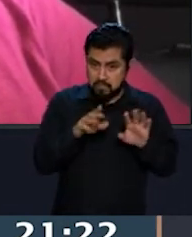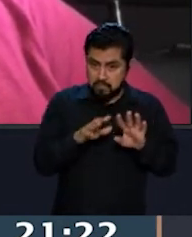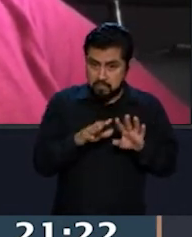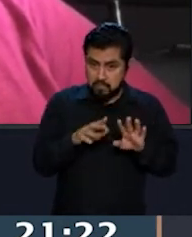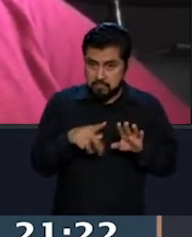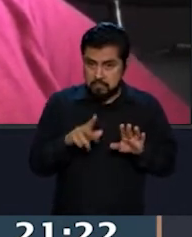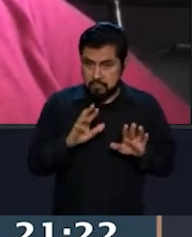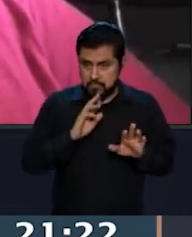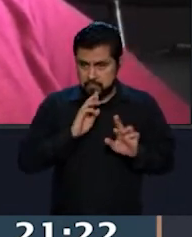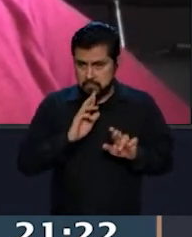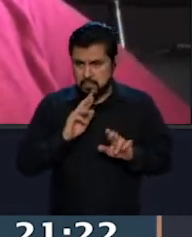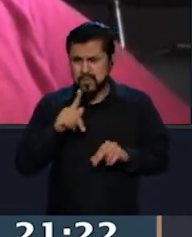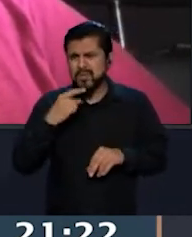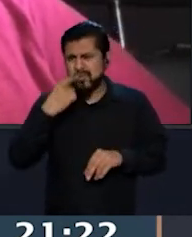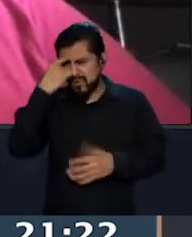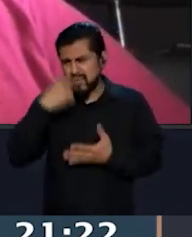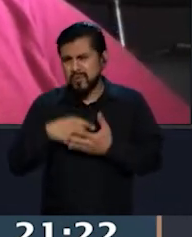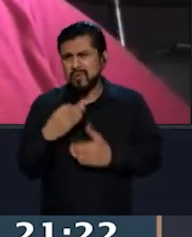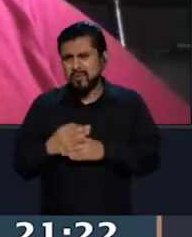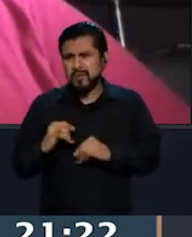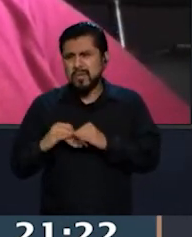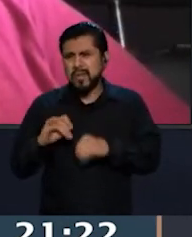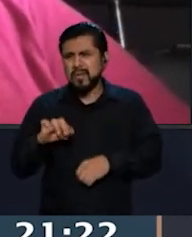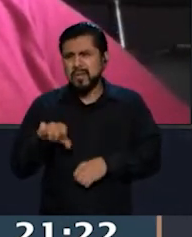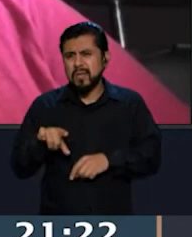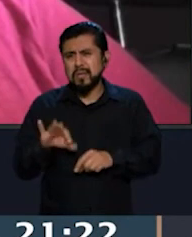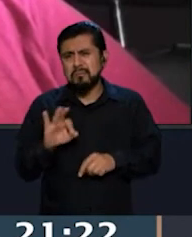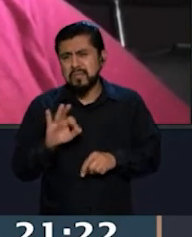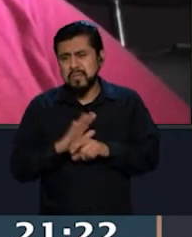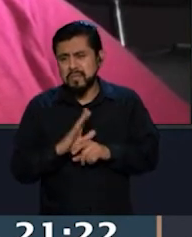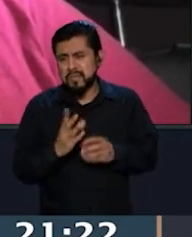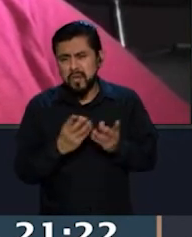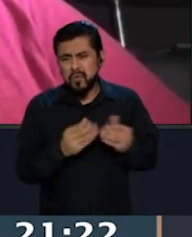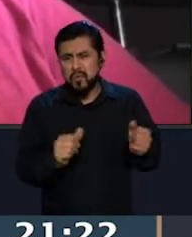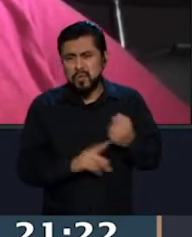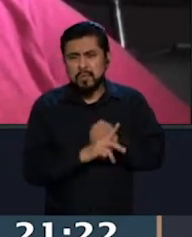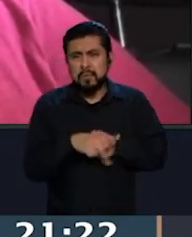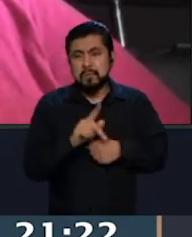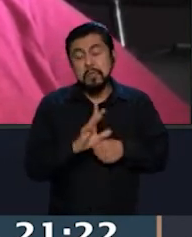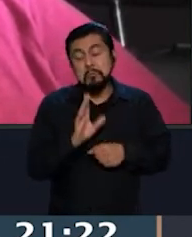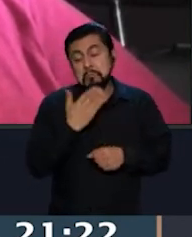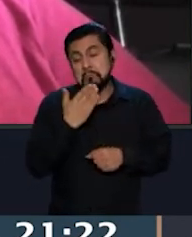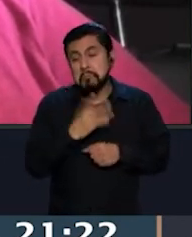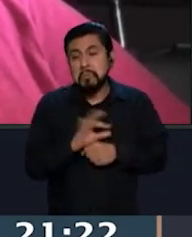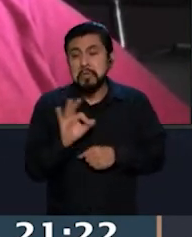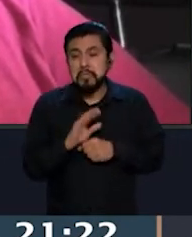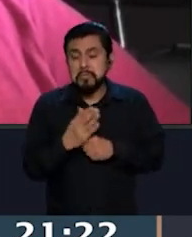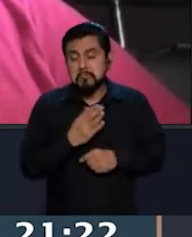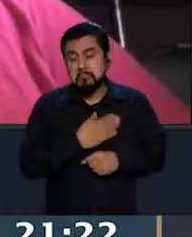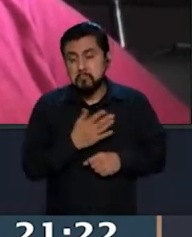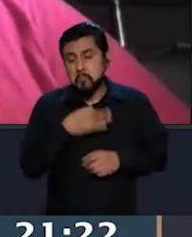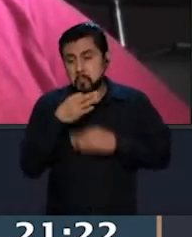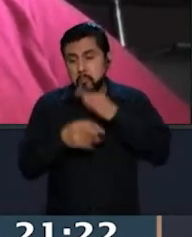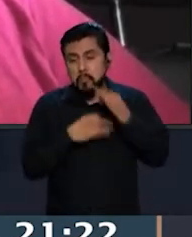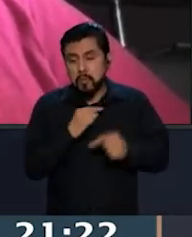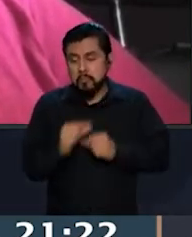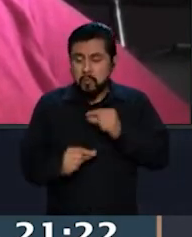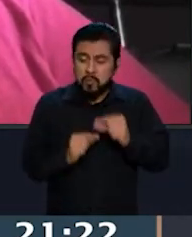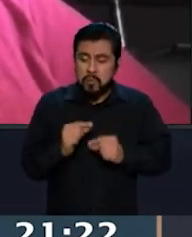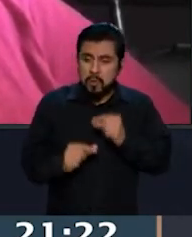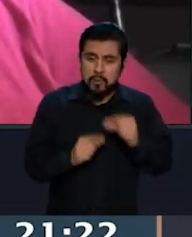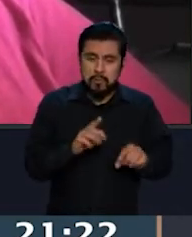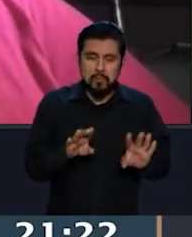honestamente, tampoco creo que esta determinación del INE la solucione, pero sí me parece que es un buen paso para, pues sí, limitar los